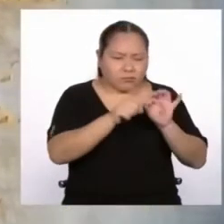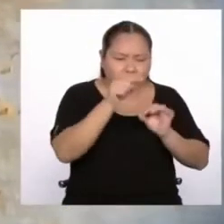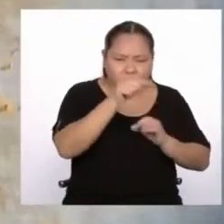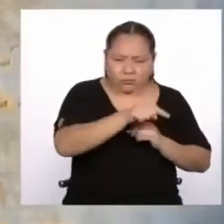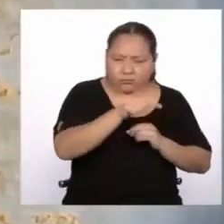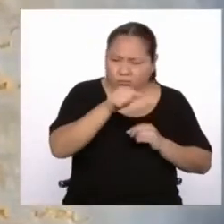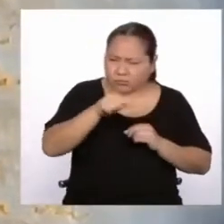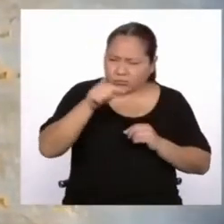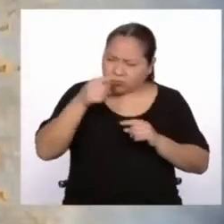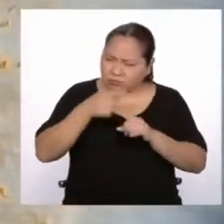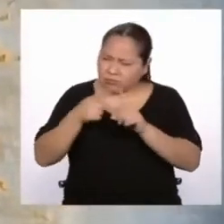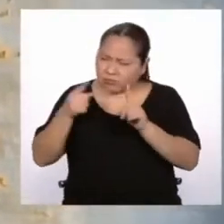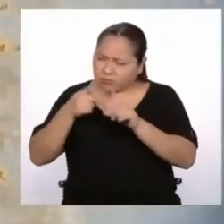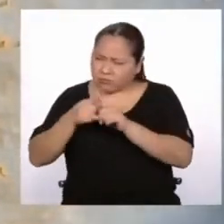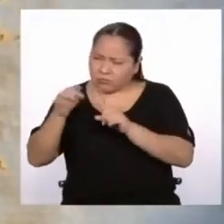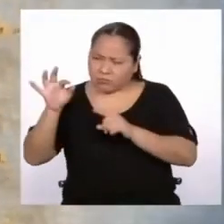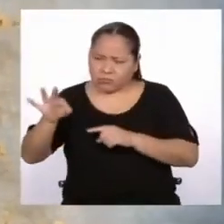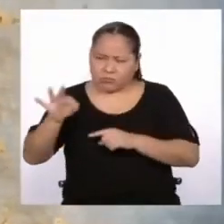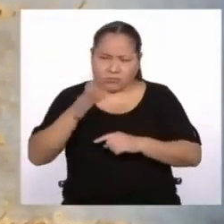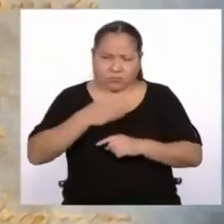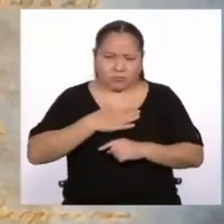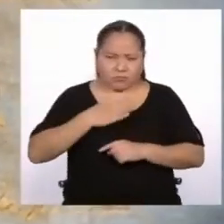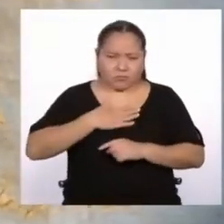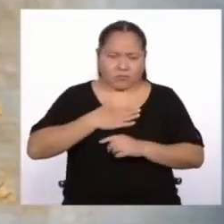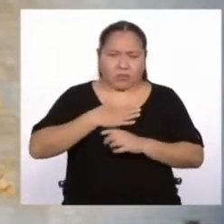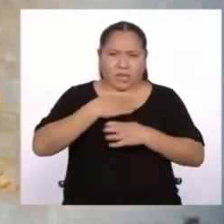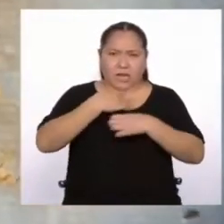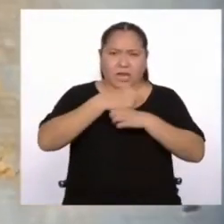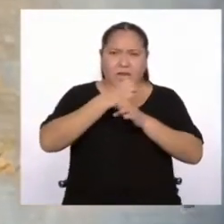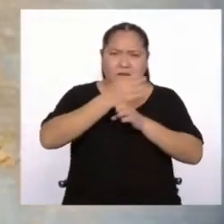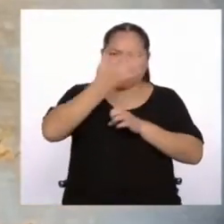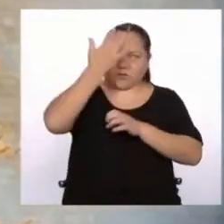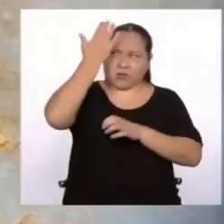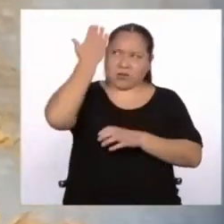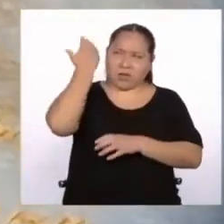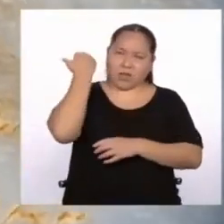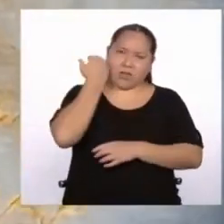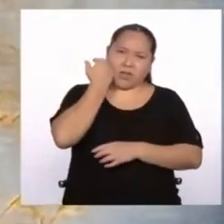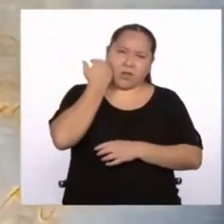surgidas a partir de su creación original.